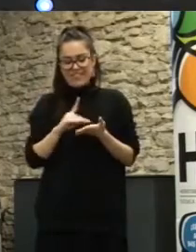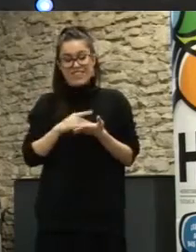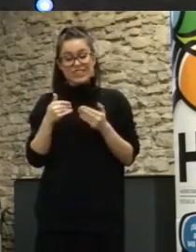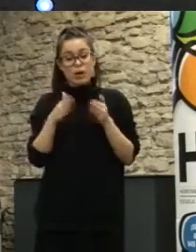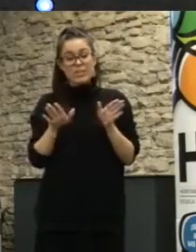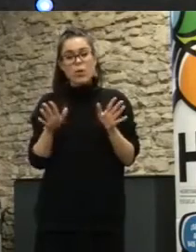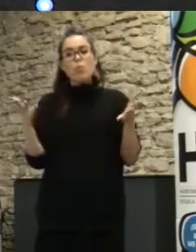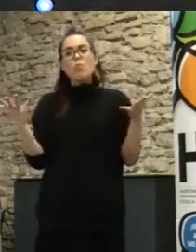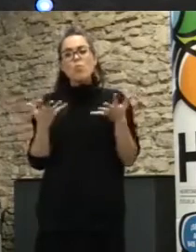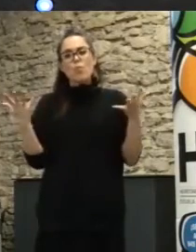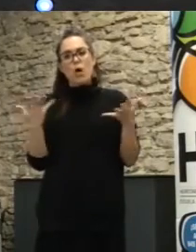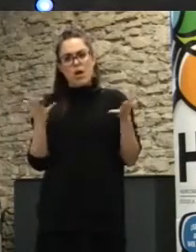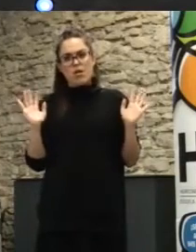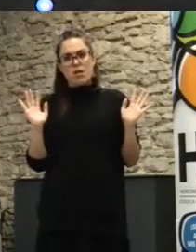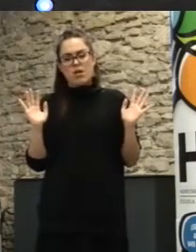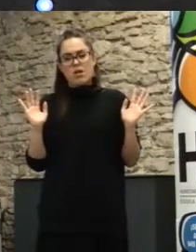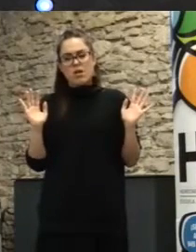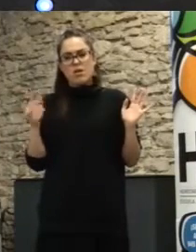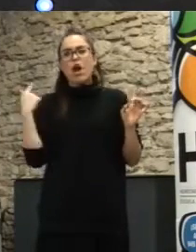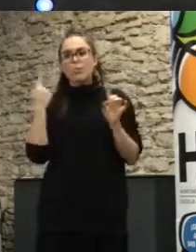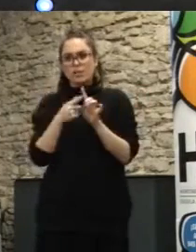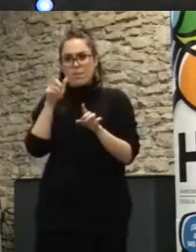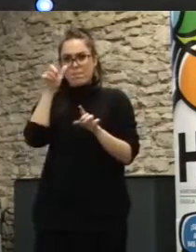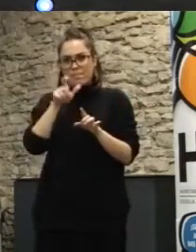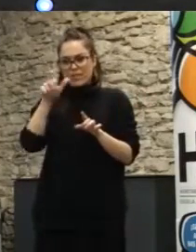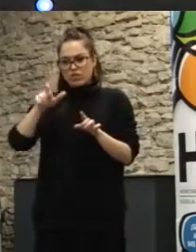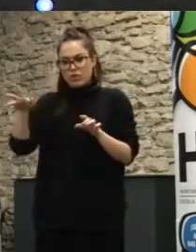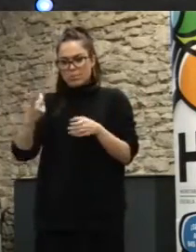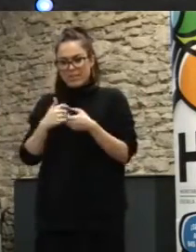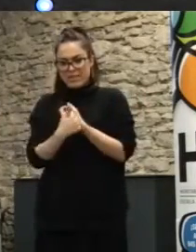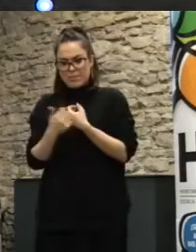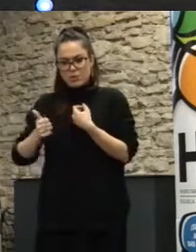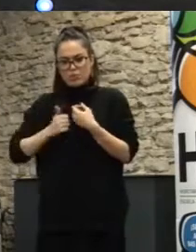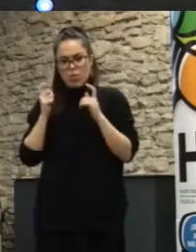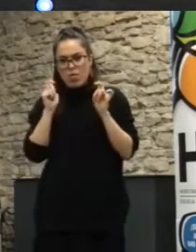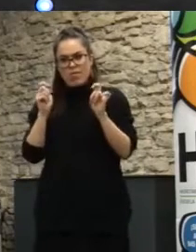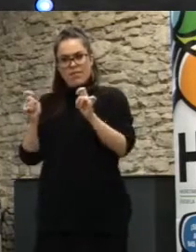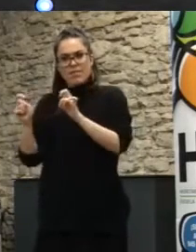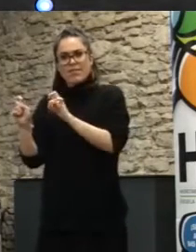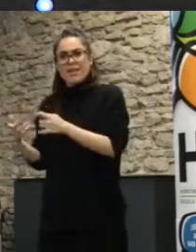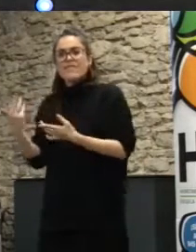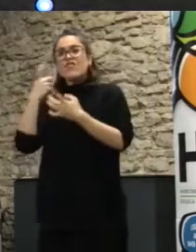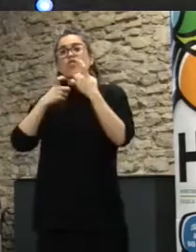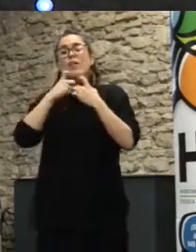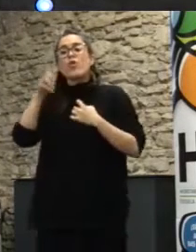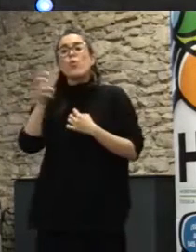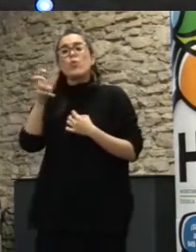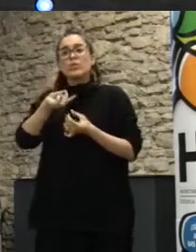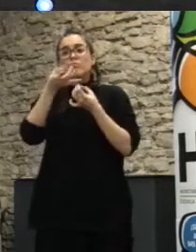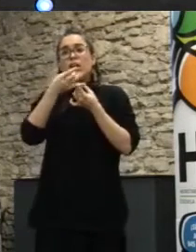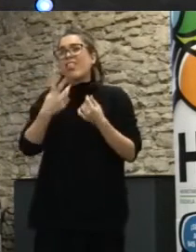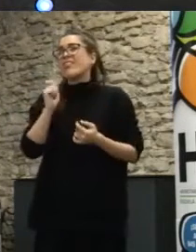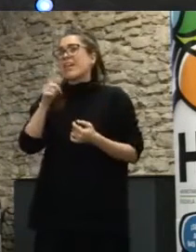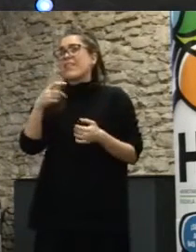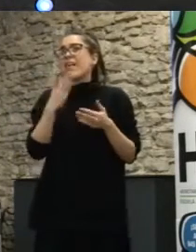de manera que la ciudadanía pueda participar y acceder a información realmente útil. Se están abriendo muchos